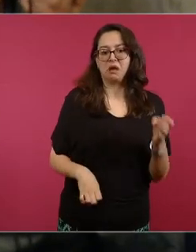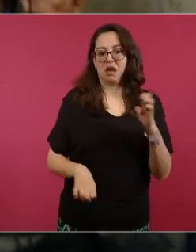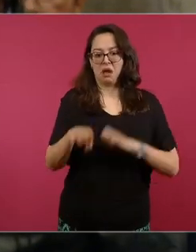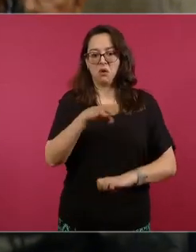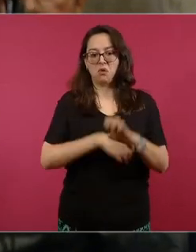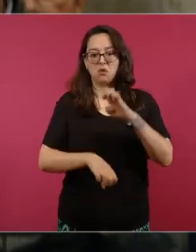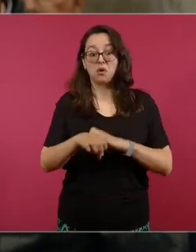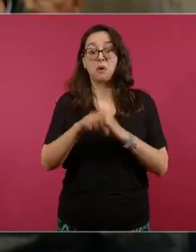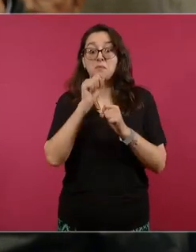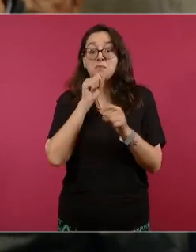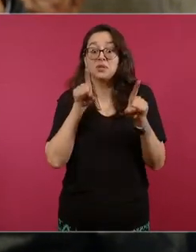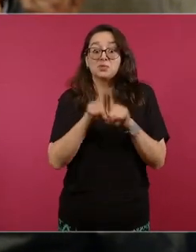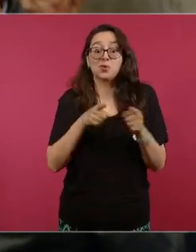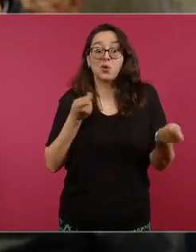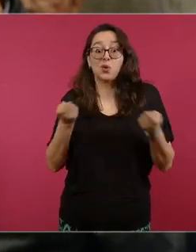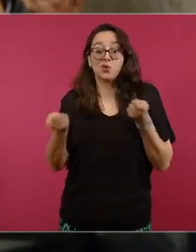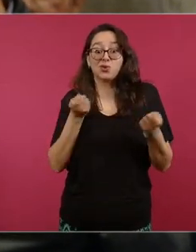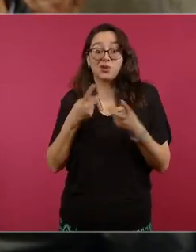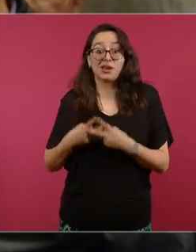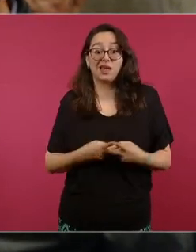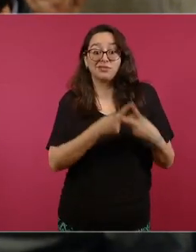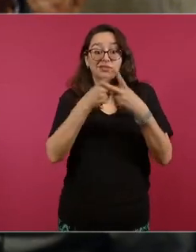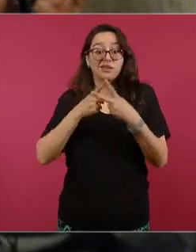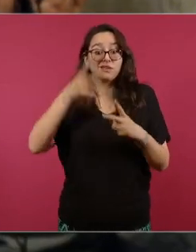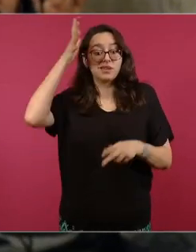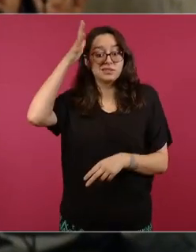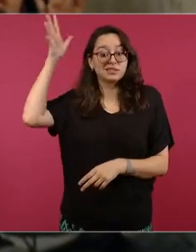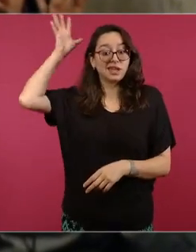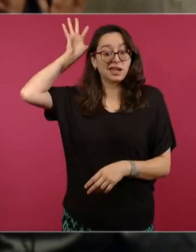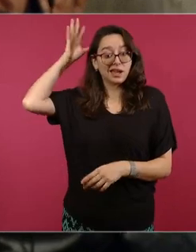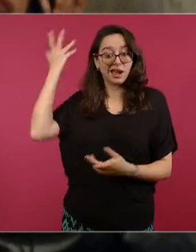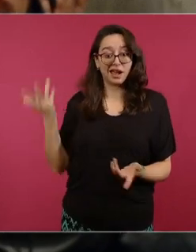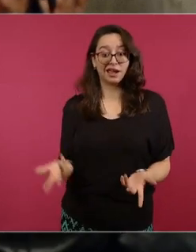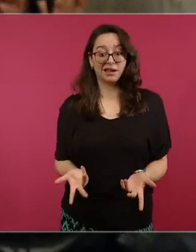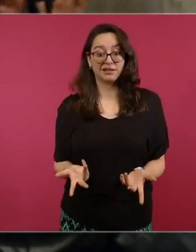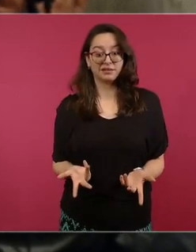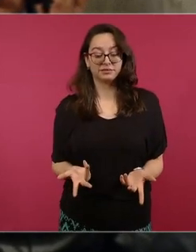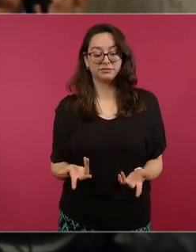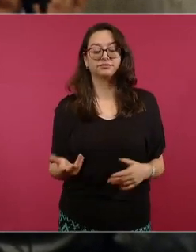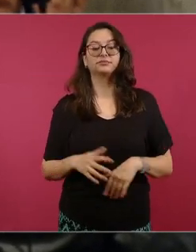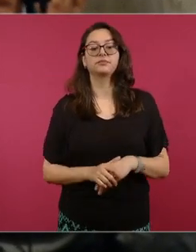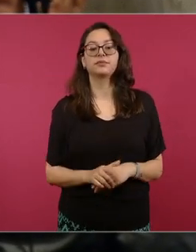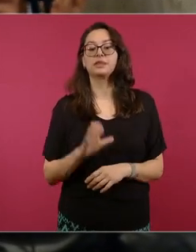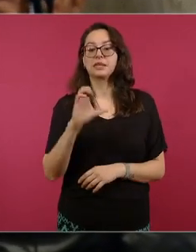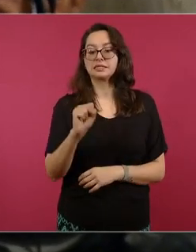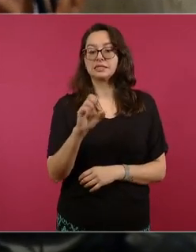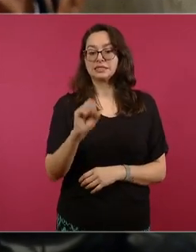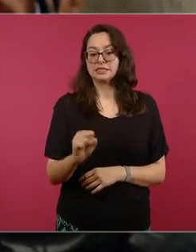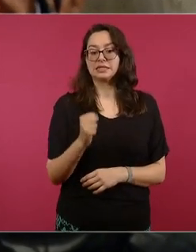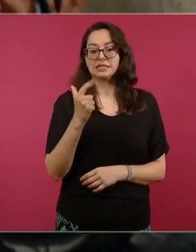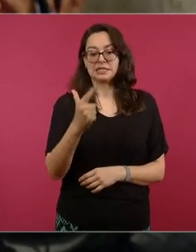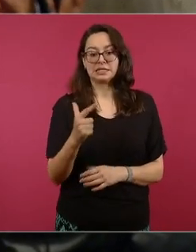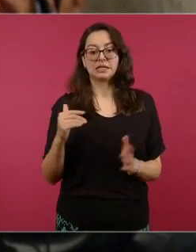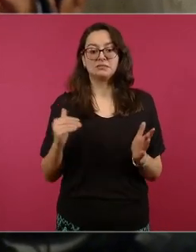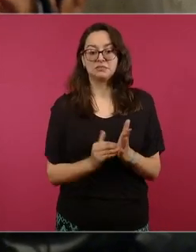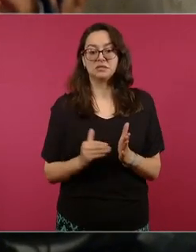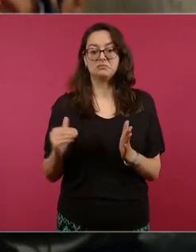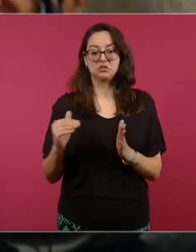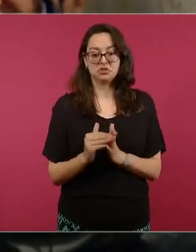mediático lo siguiente además de los 67 mil millones de pesos